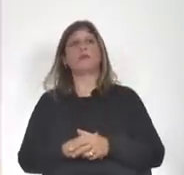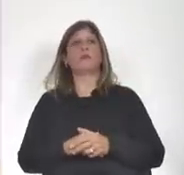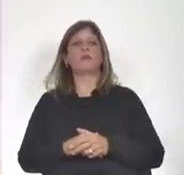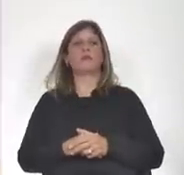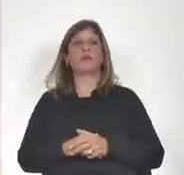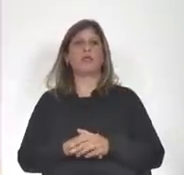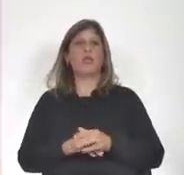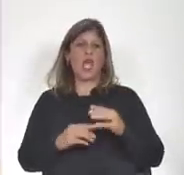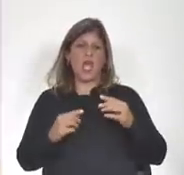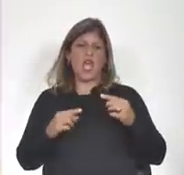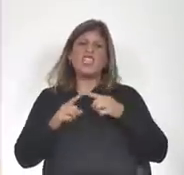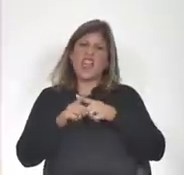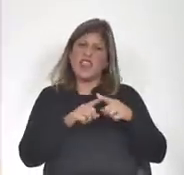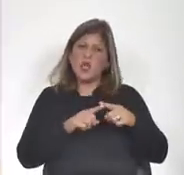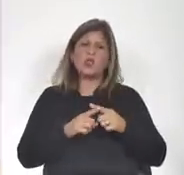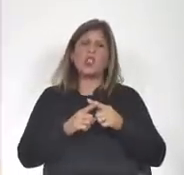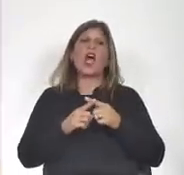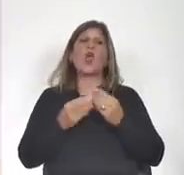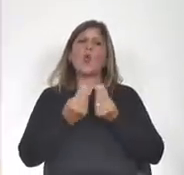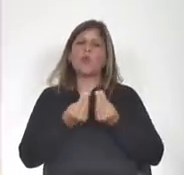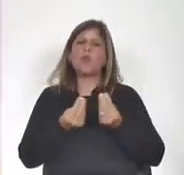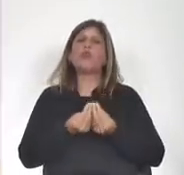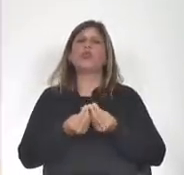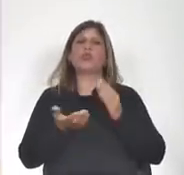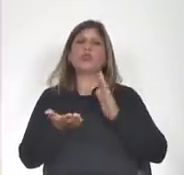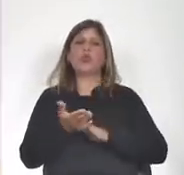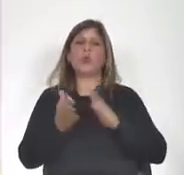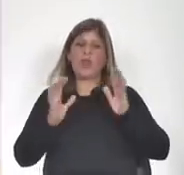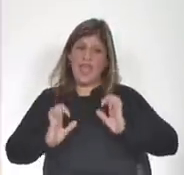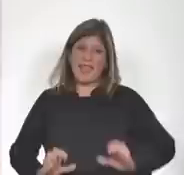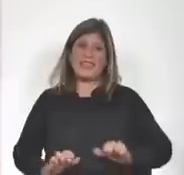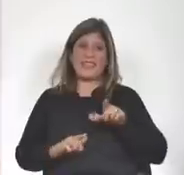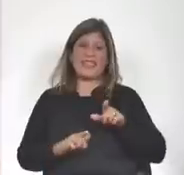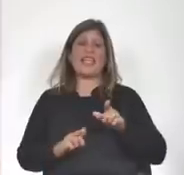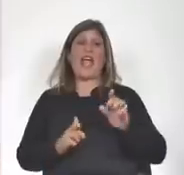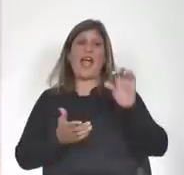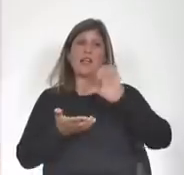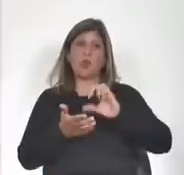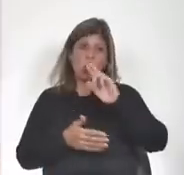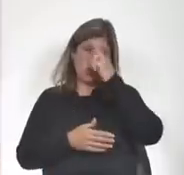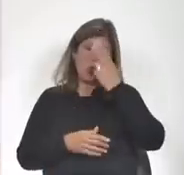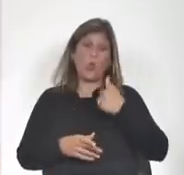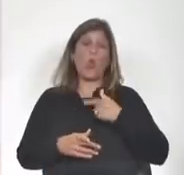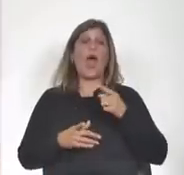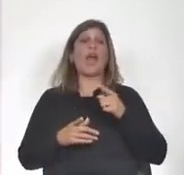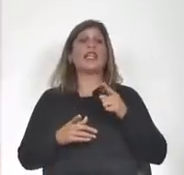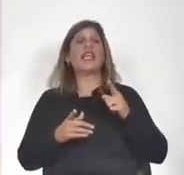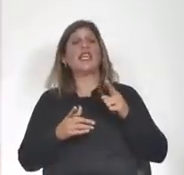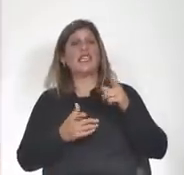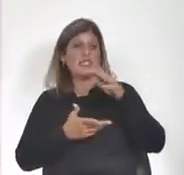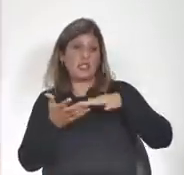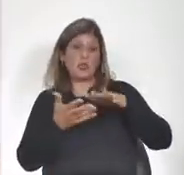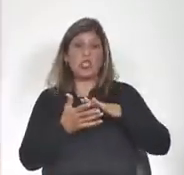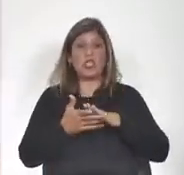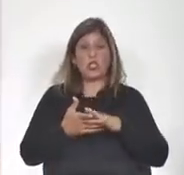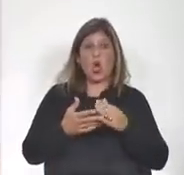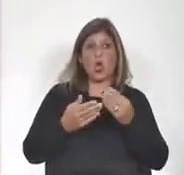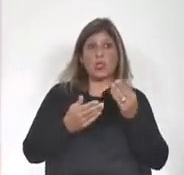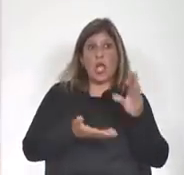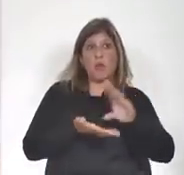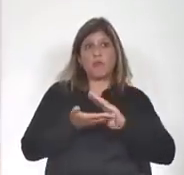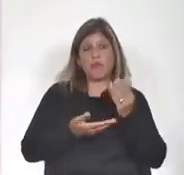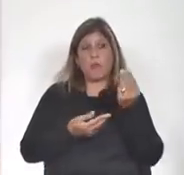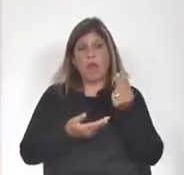Se ha discutido mucho sobre la ética en la función pública en Uruguay en contextos de bonanza, en contextos donde había